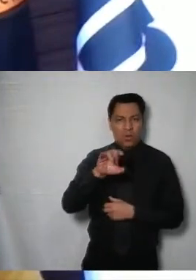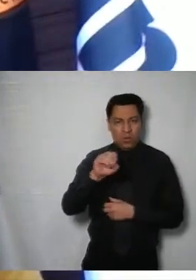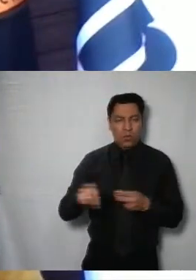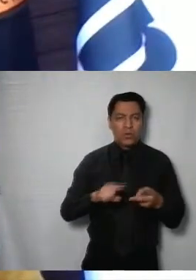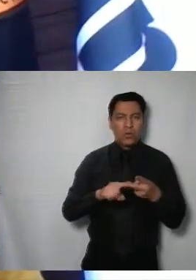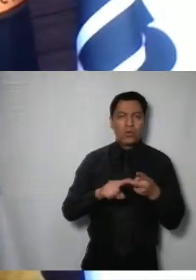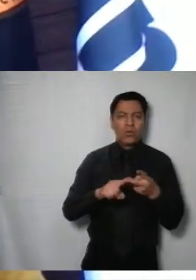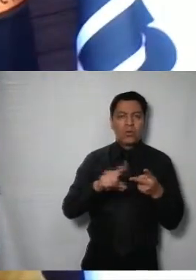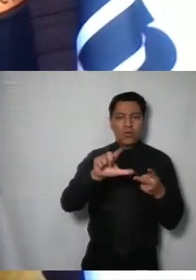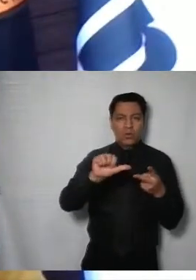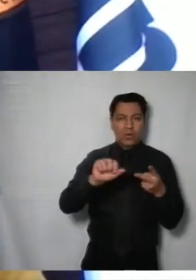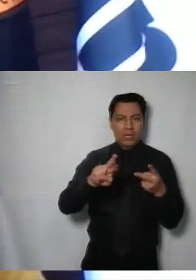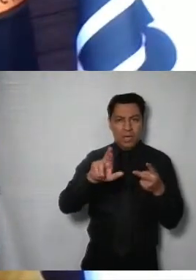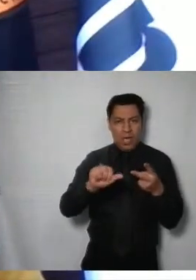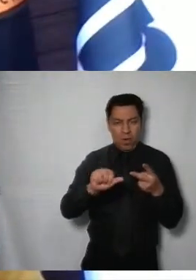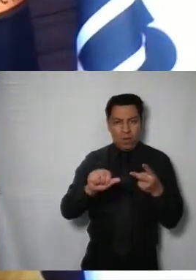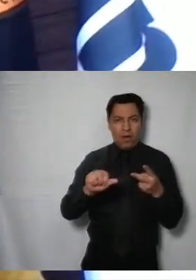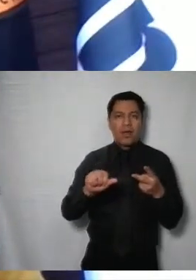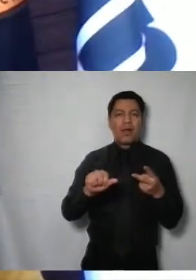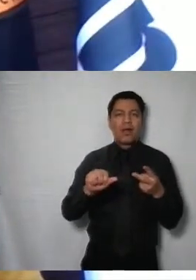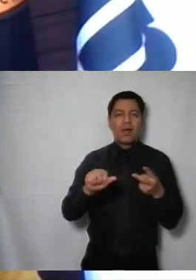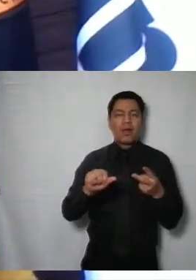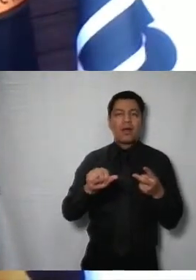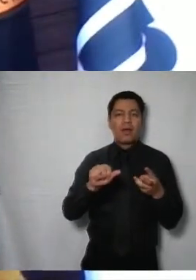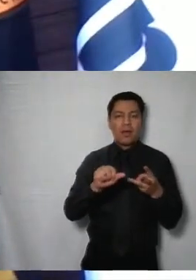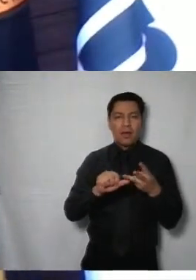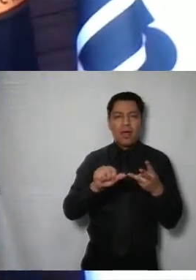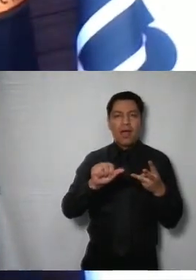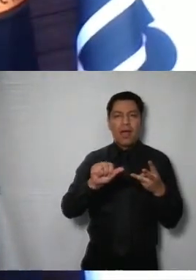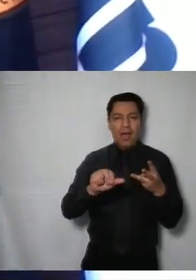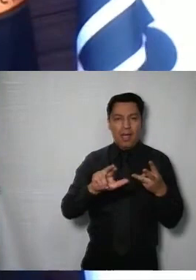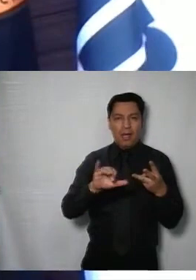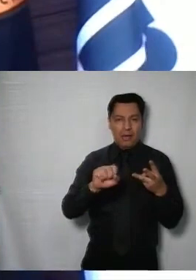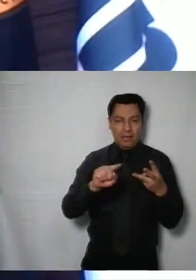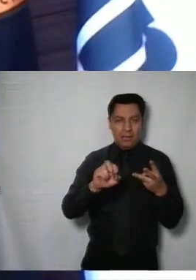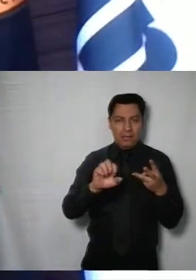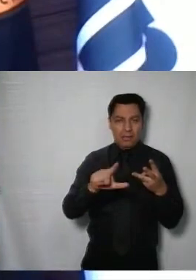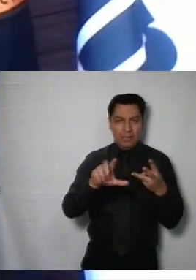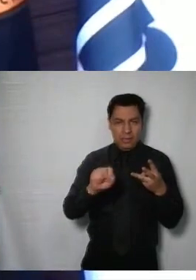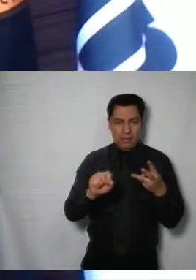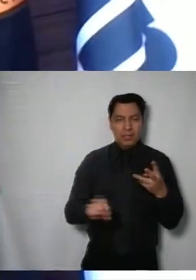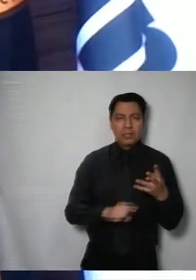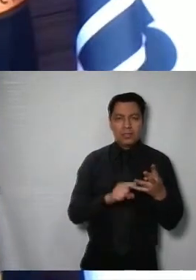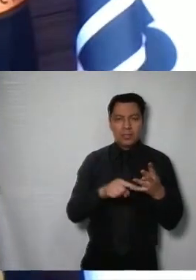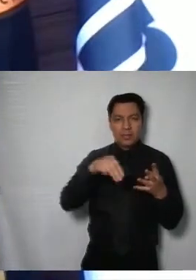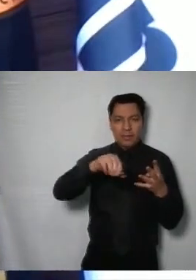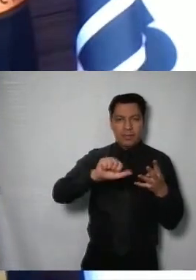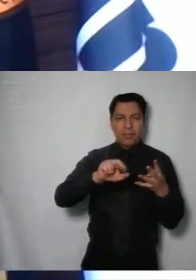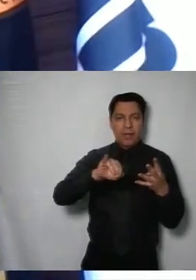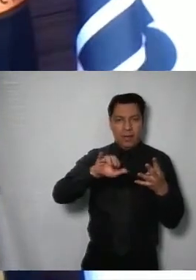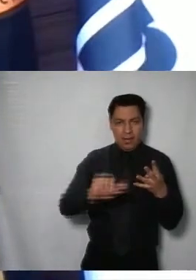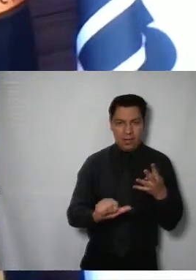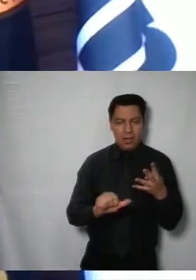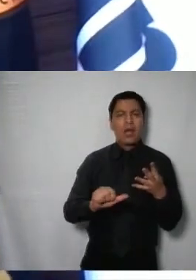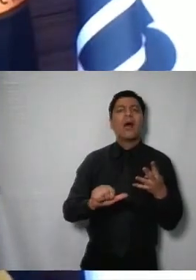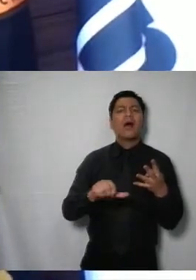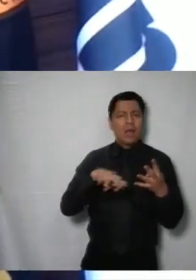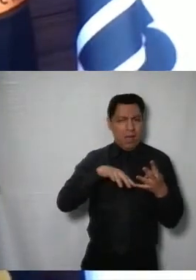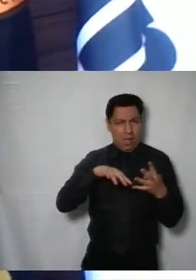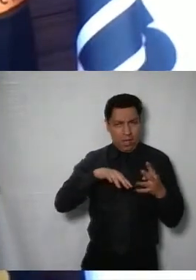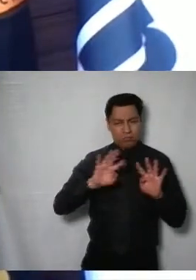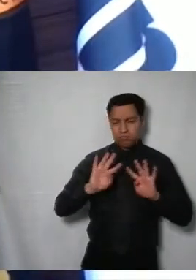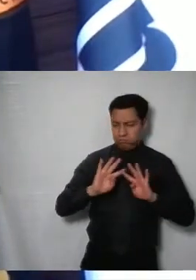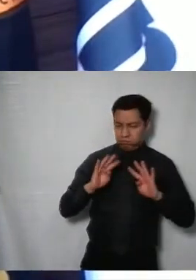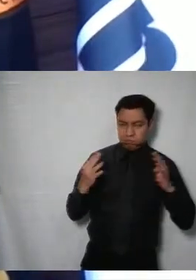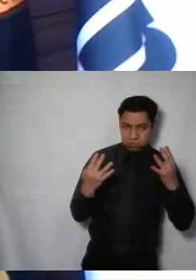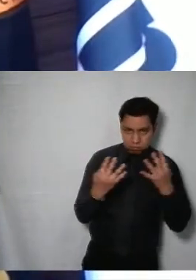Laura Lisset Enríquez Rodríguez, Aristides Rodrigo Guerrero García, María del Carmen Nava Polina y Marina Alicia San Martín Rebolloso, por lo que existe